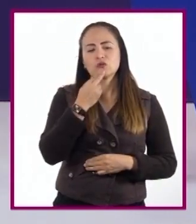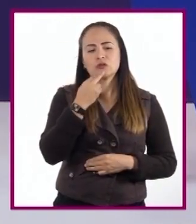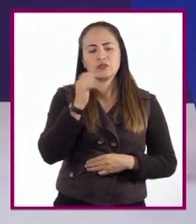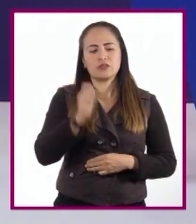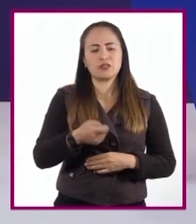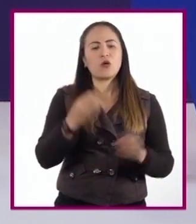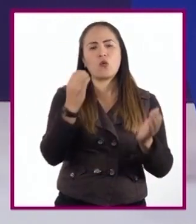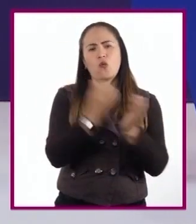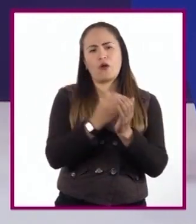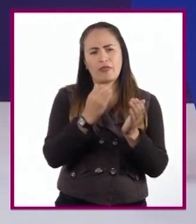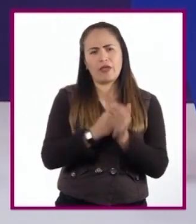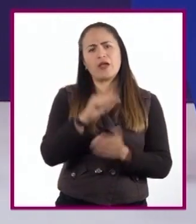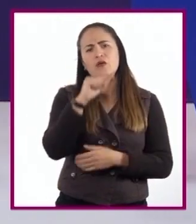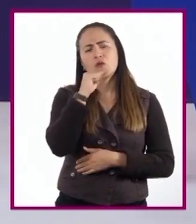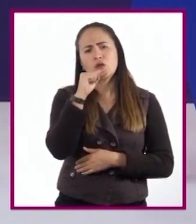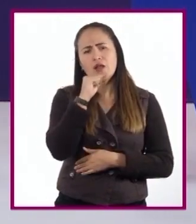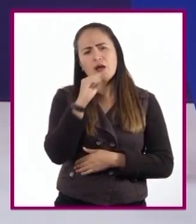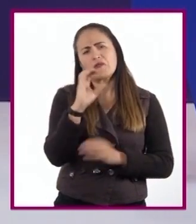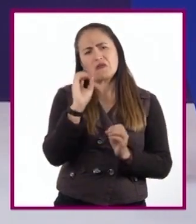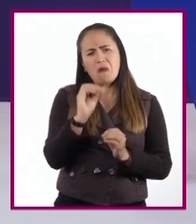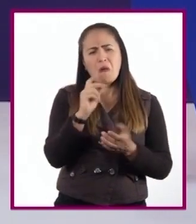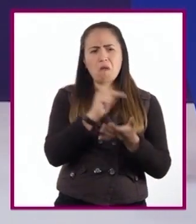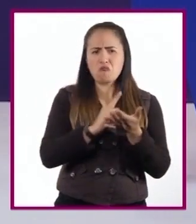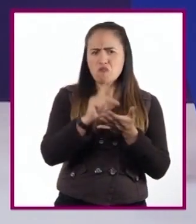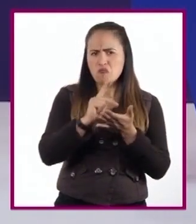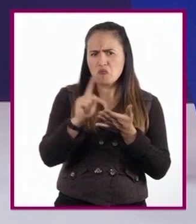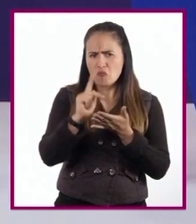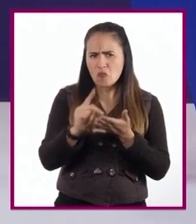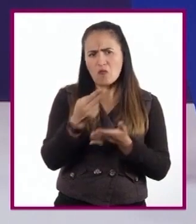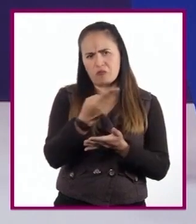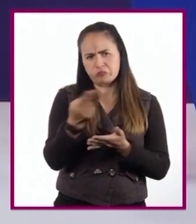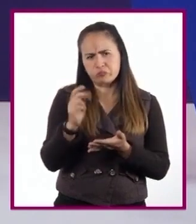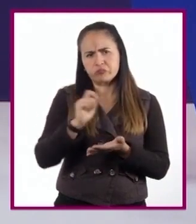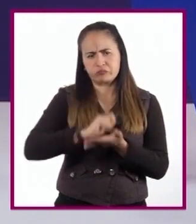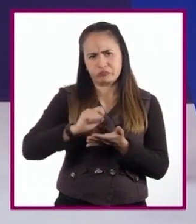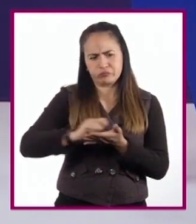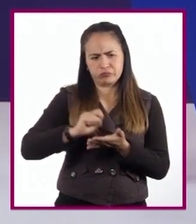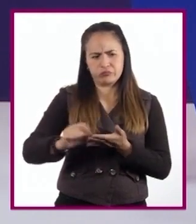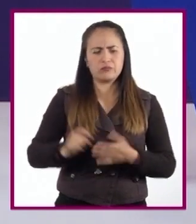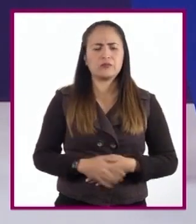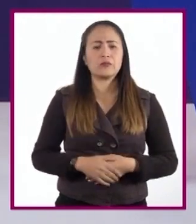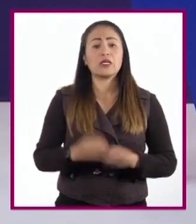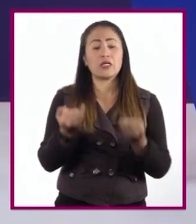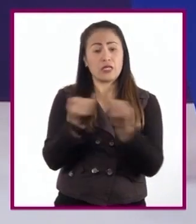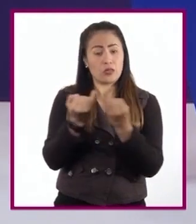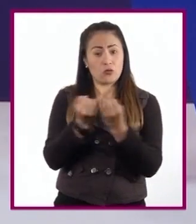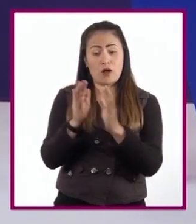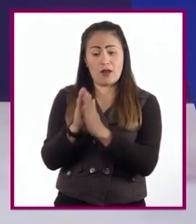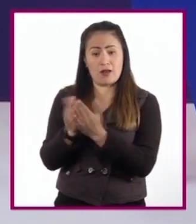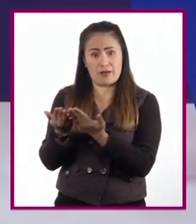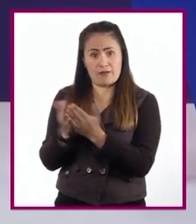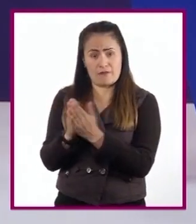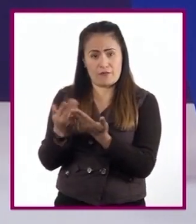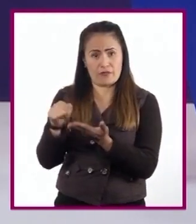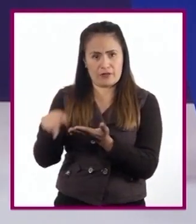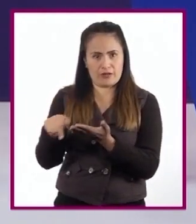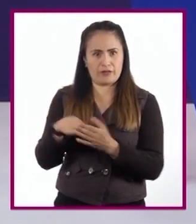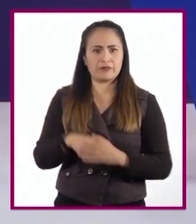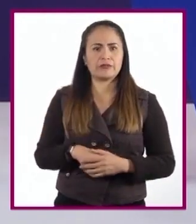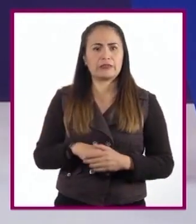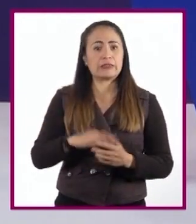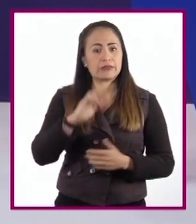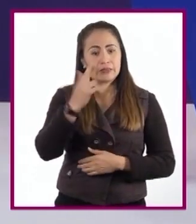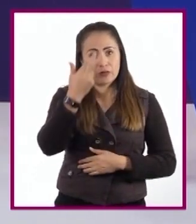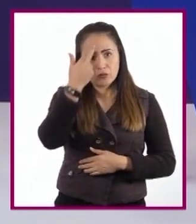son cuaderno y lápiz o bolígrafo para que puedan tomar nota. También tengan a la mano su libro de texto. No